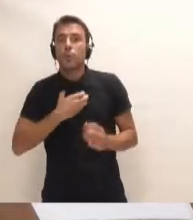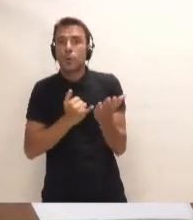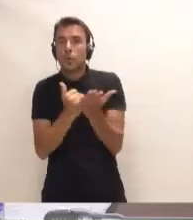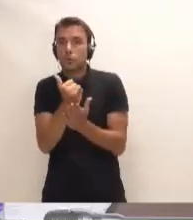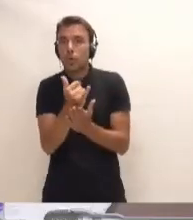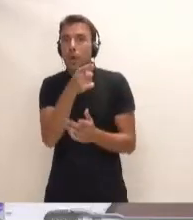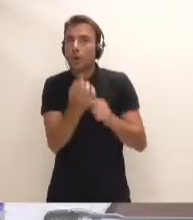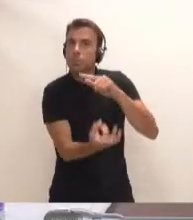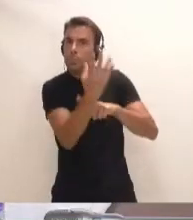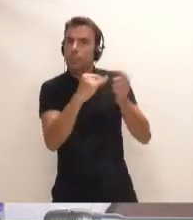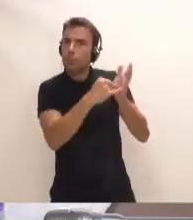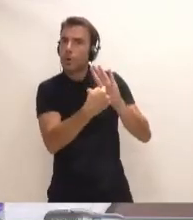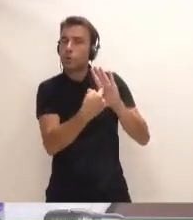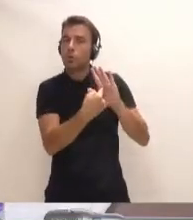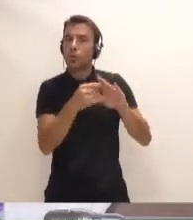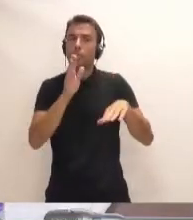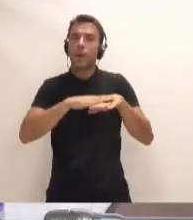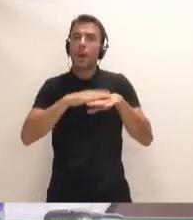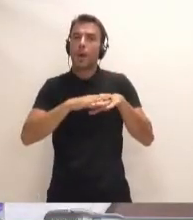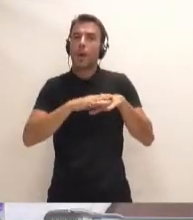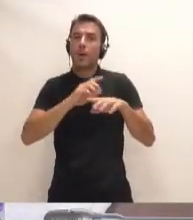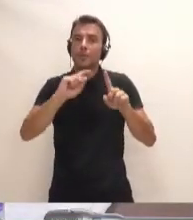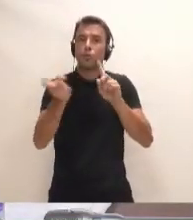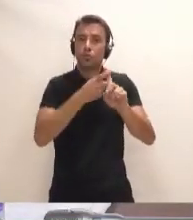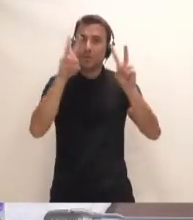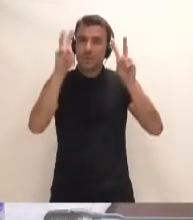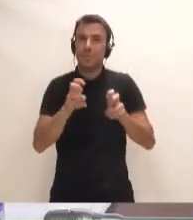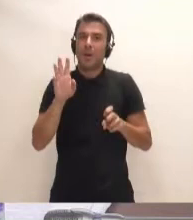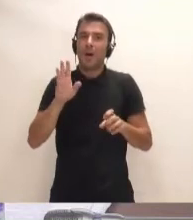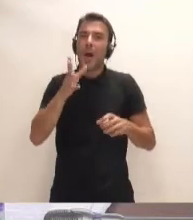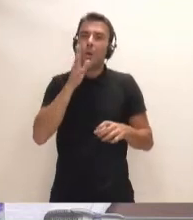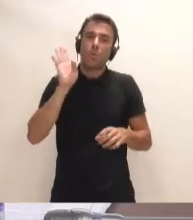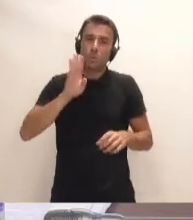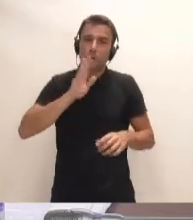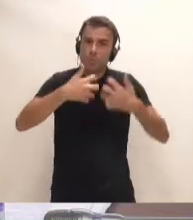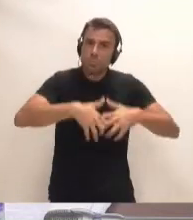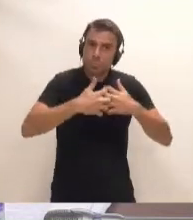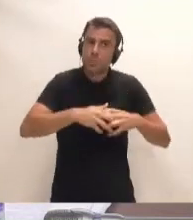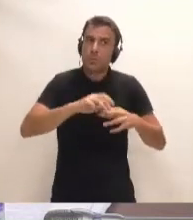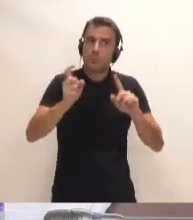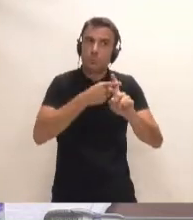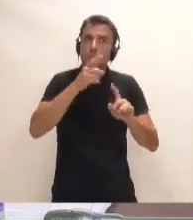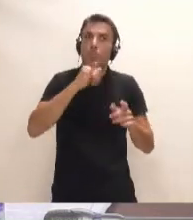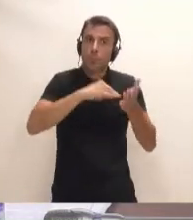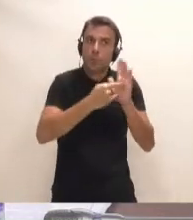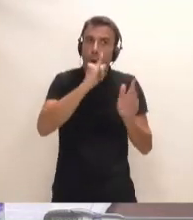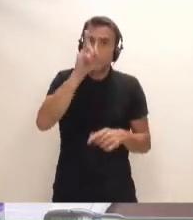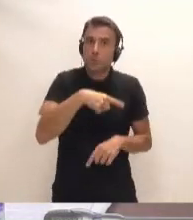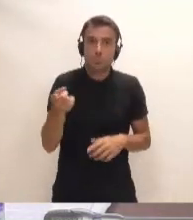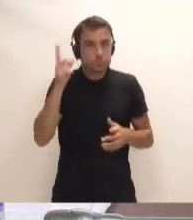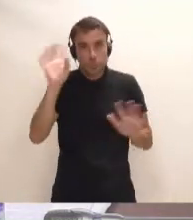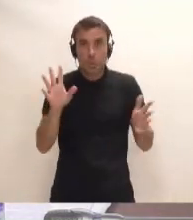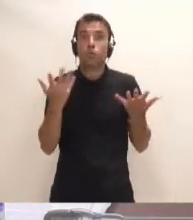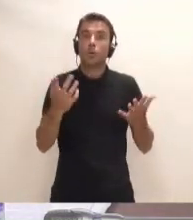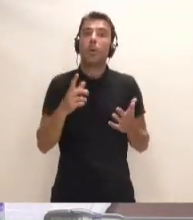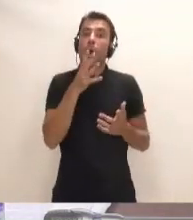se ha elaborado un proyecto para solventar el tema de la depuración que generaría ese puerto. Entonces, bueno, vamos a encargar un estudio